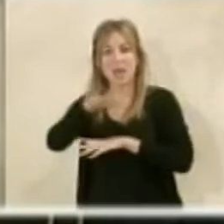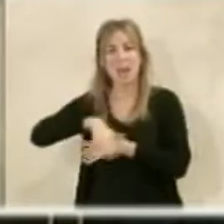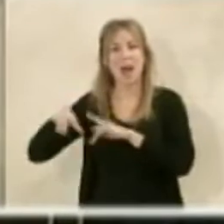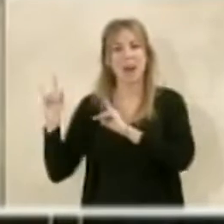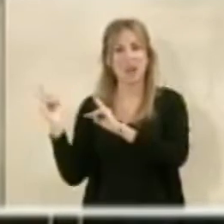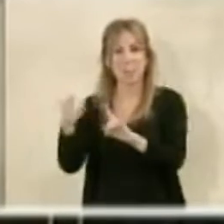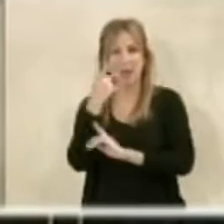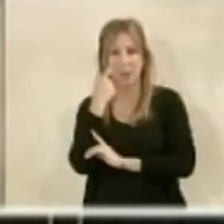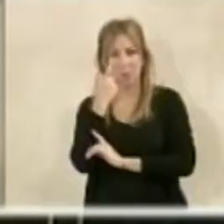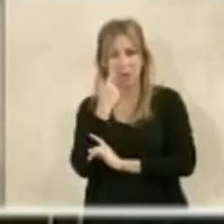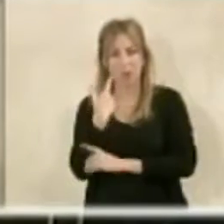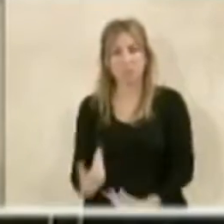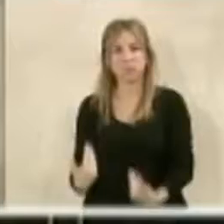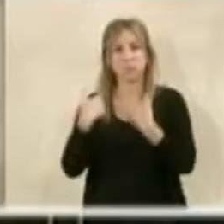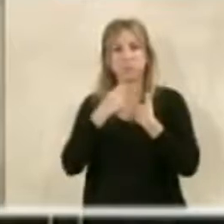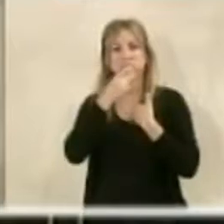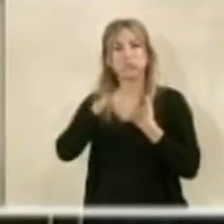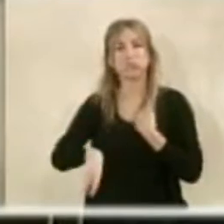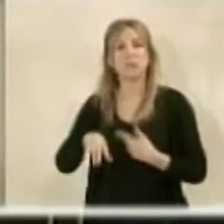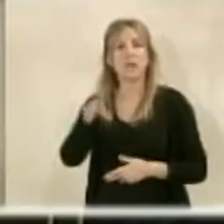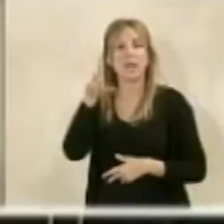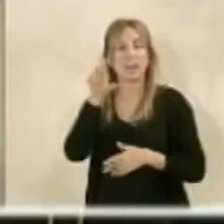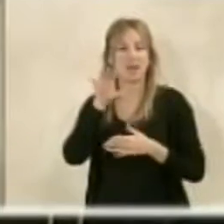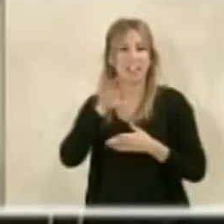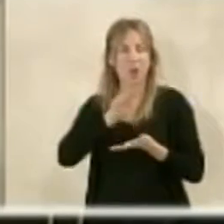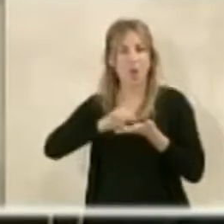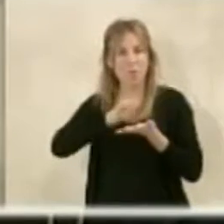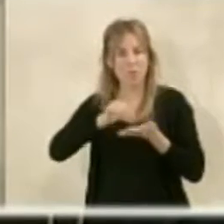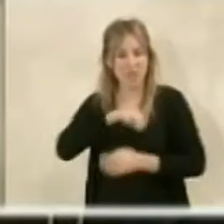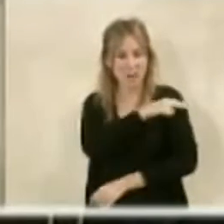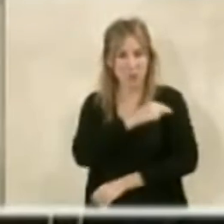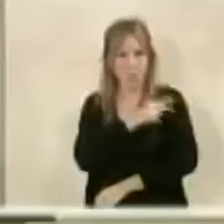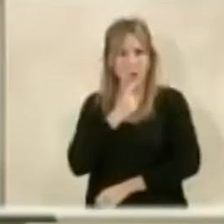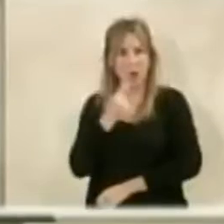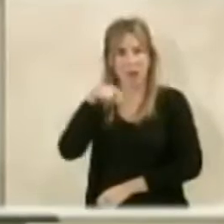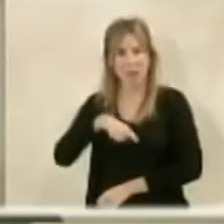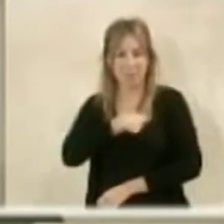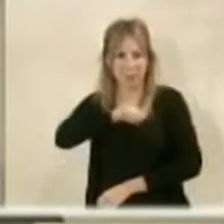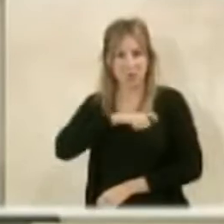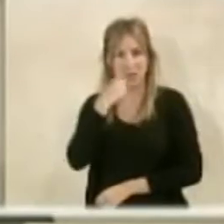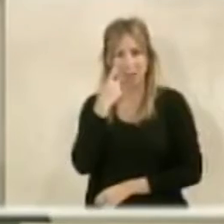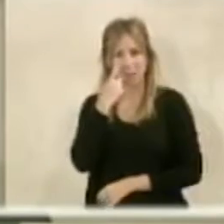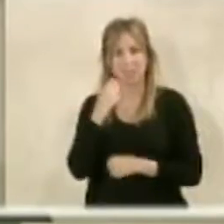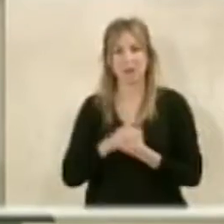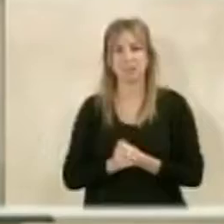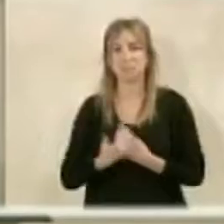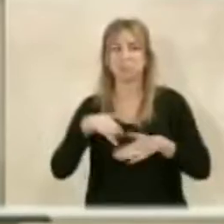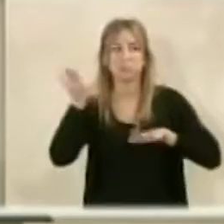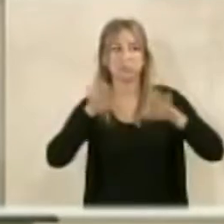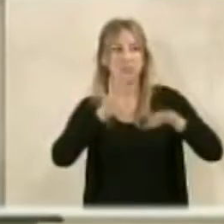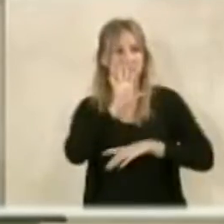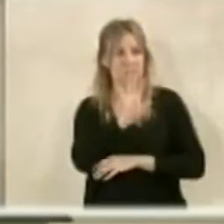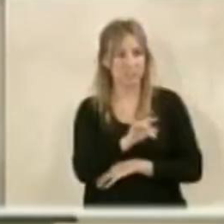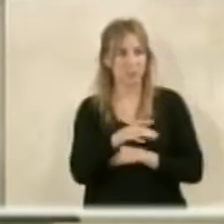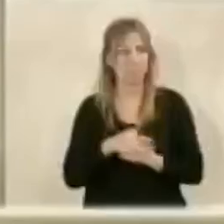Obispo Verá número 22, promovido por la Oficina Provincial de Cruz Roja Española en Almería. Gracias, ¿alguna intervención?